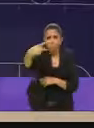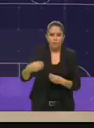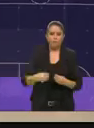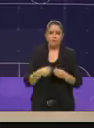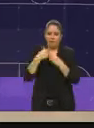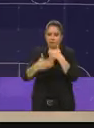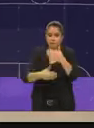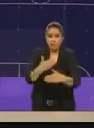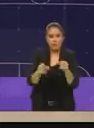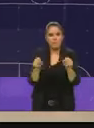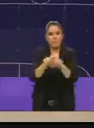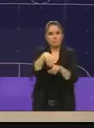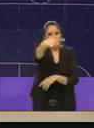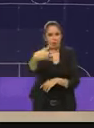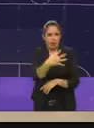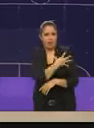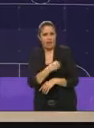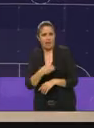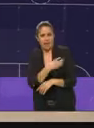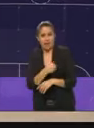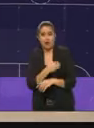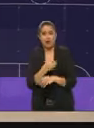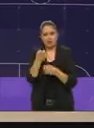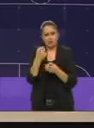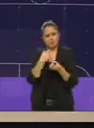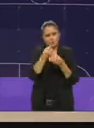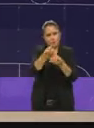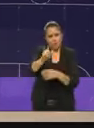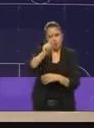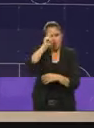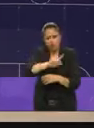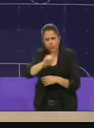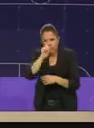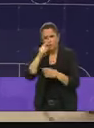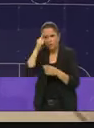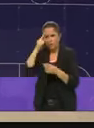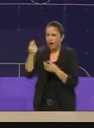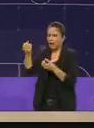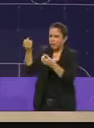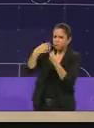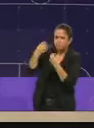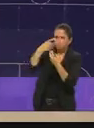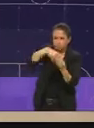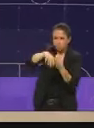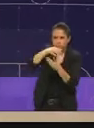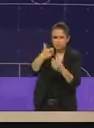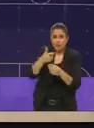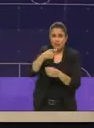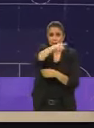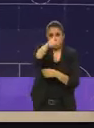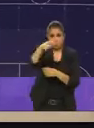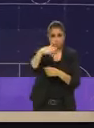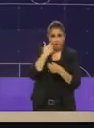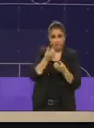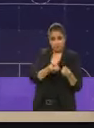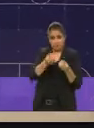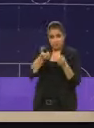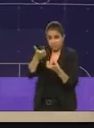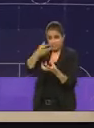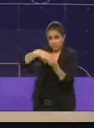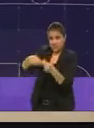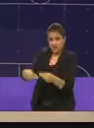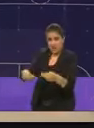por ello vamos a tener un consejo protector de la inversión para que aquel que arriesgue su dinero esté